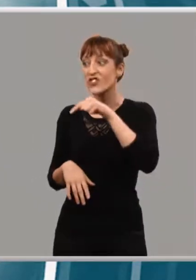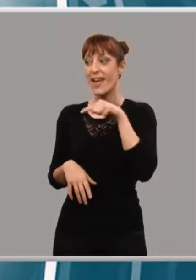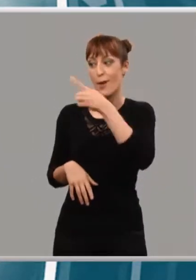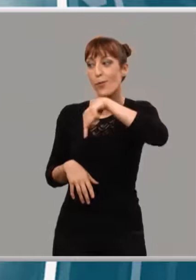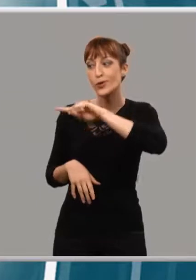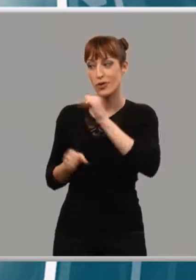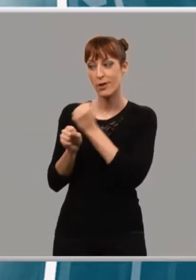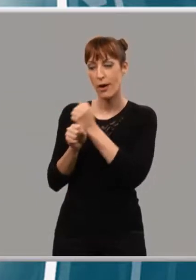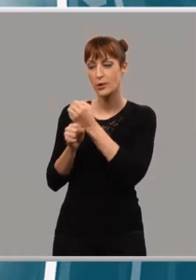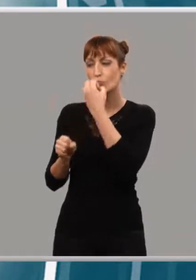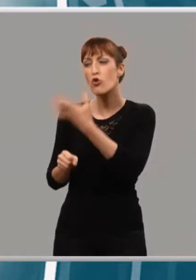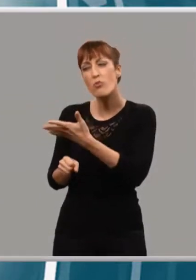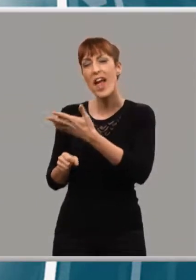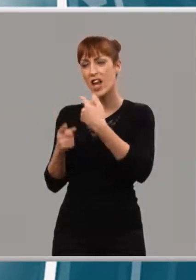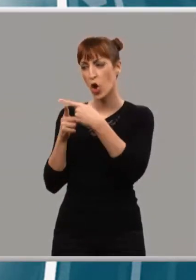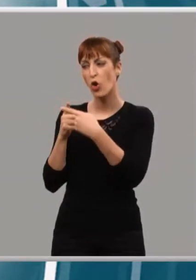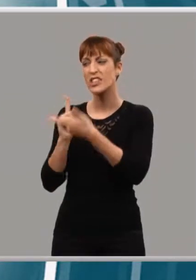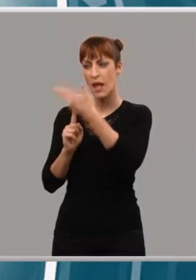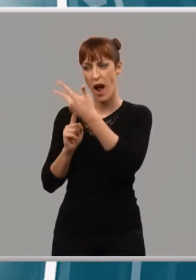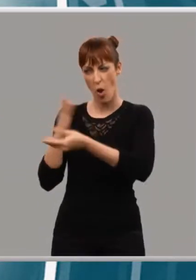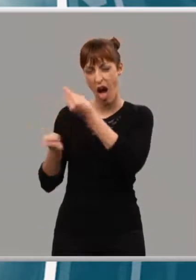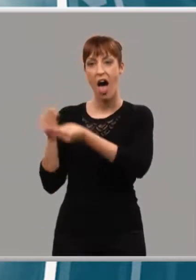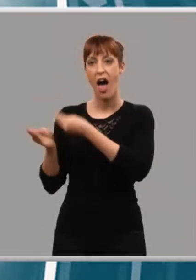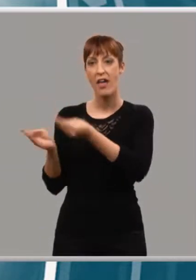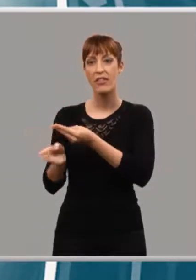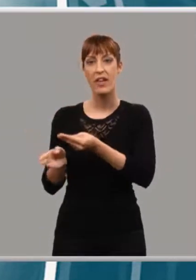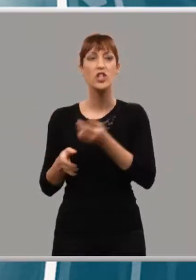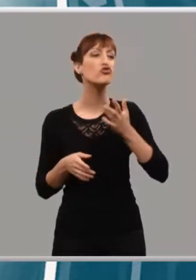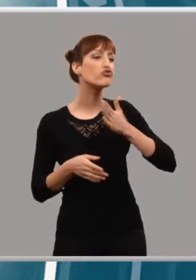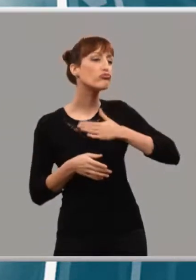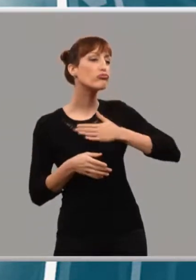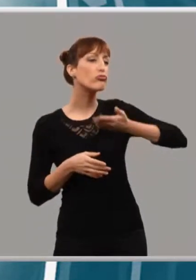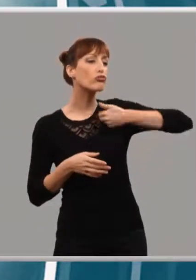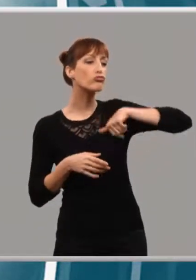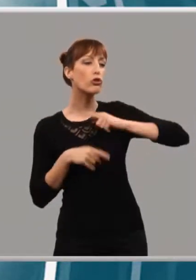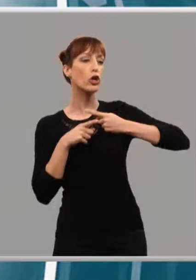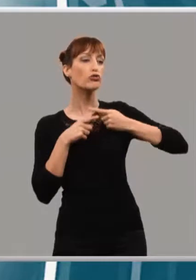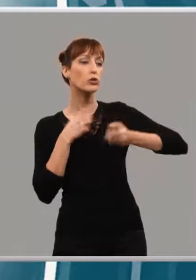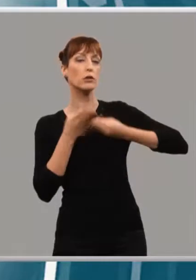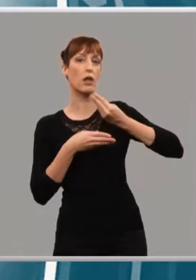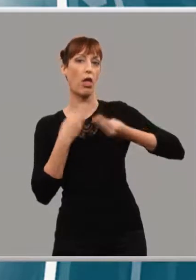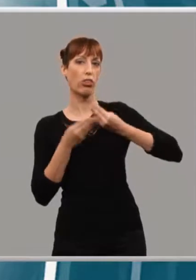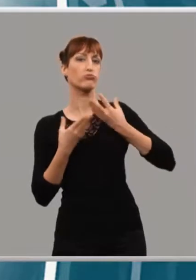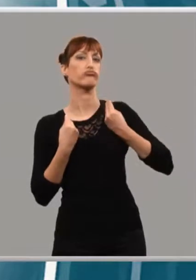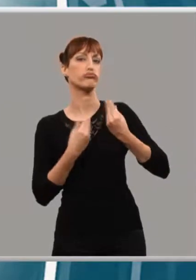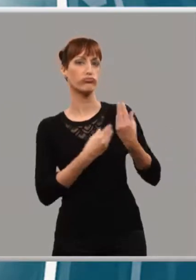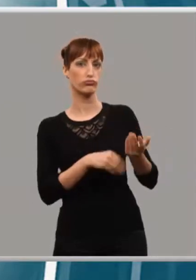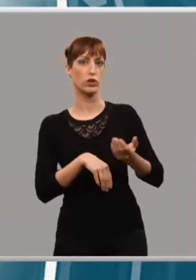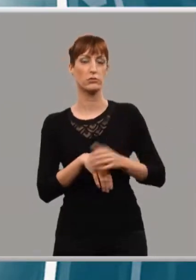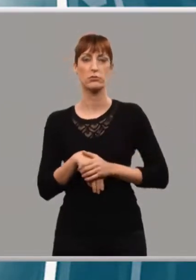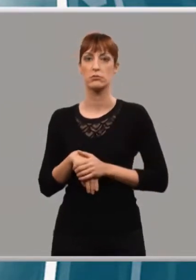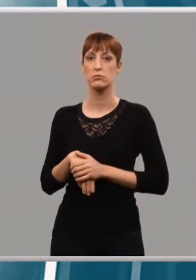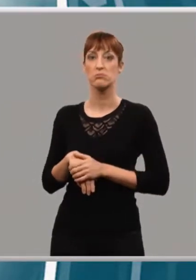valor y de interés. Hacemos muchas cosas. Han pedido unas cuantas cosas, sobre todo, primero, poder charlar con la